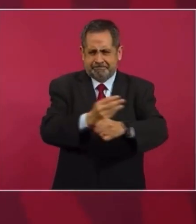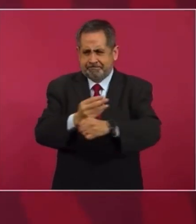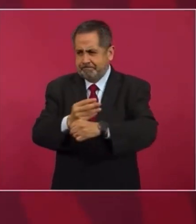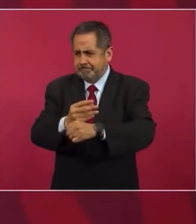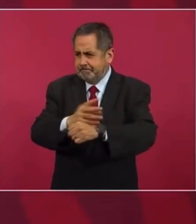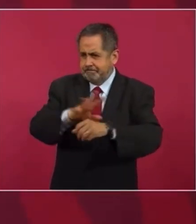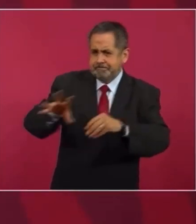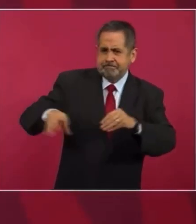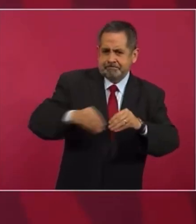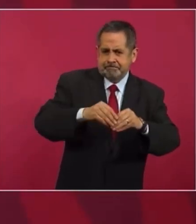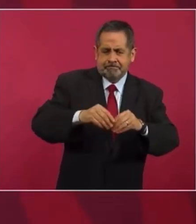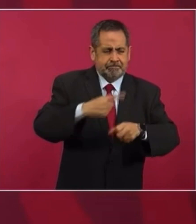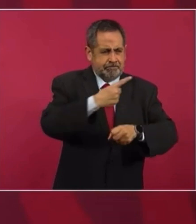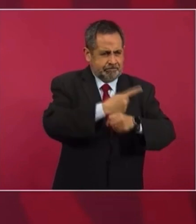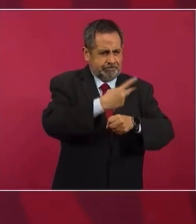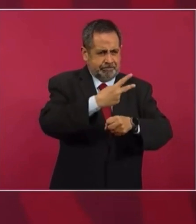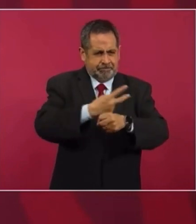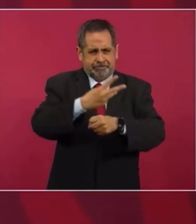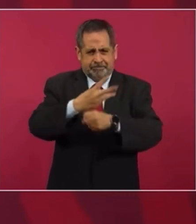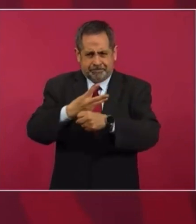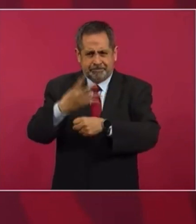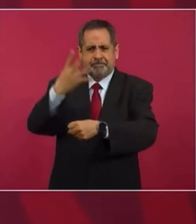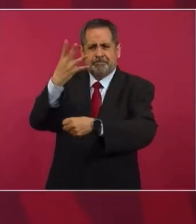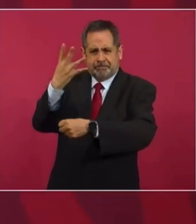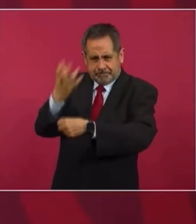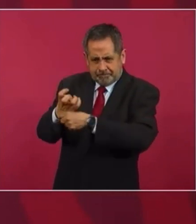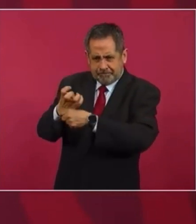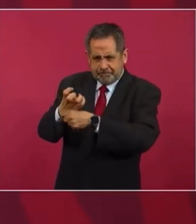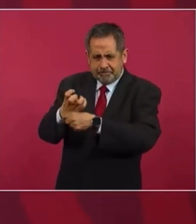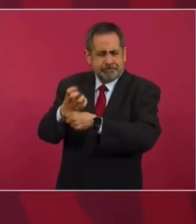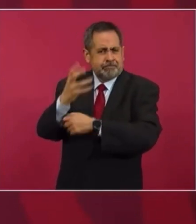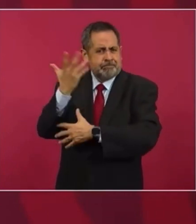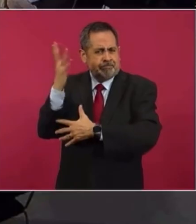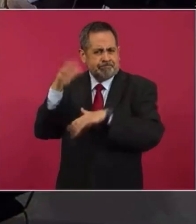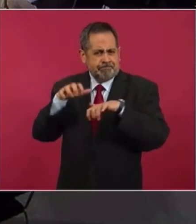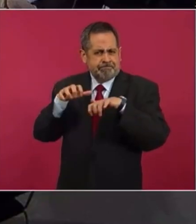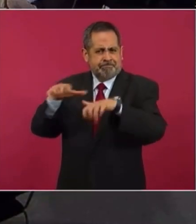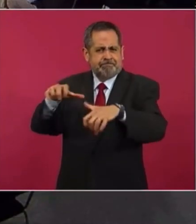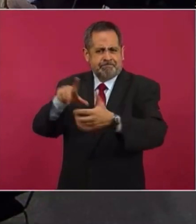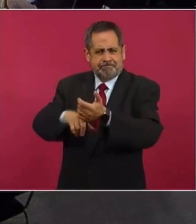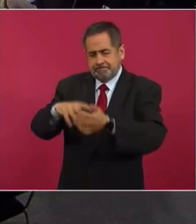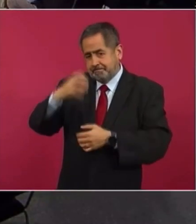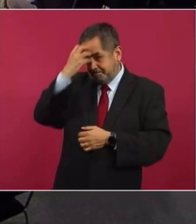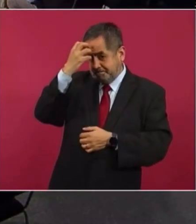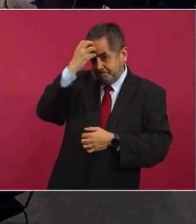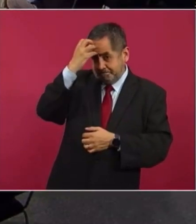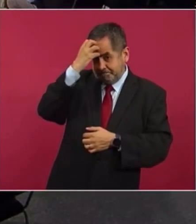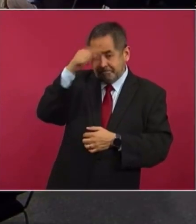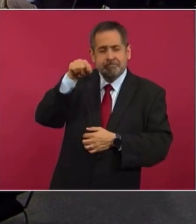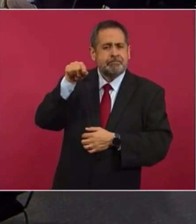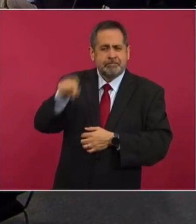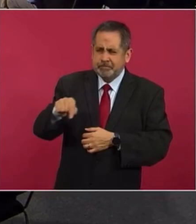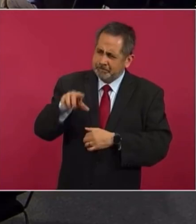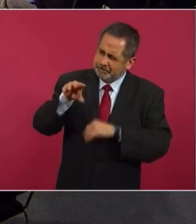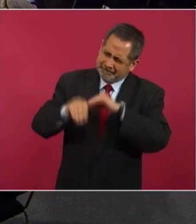más, la cuarta sección del bosque de Chapultepec, que incluye desde